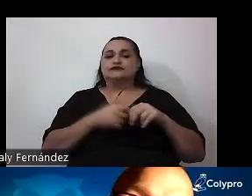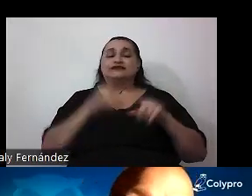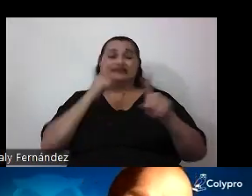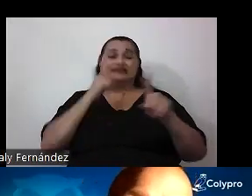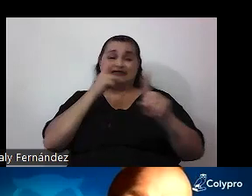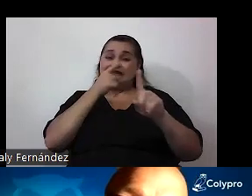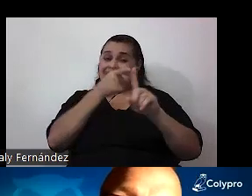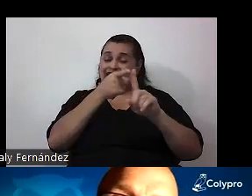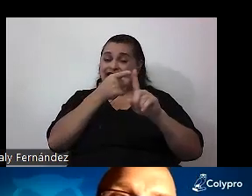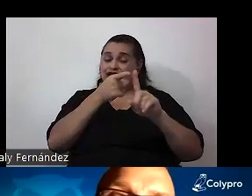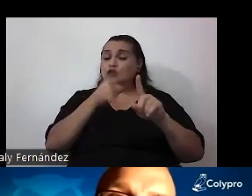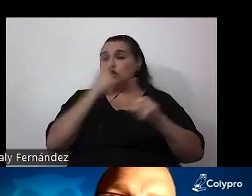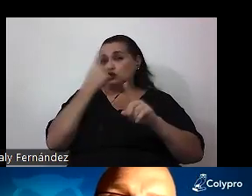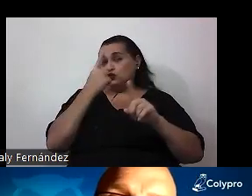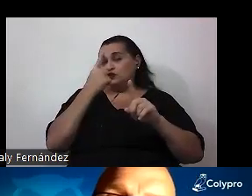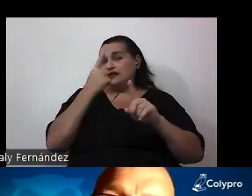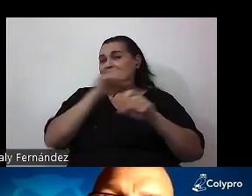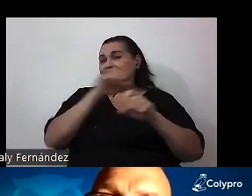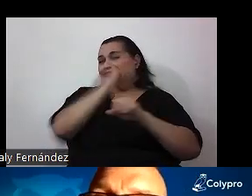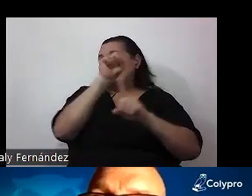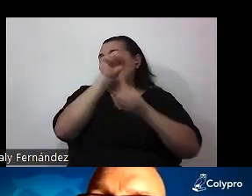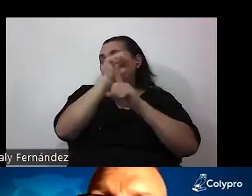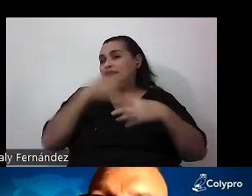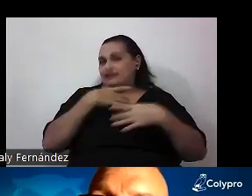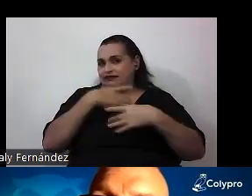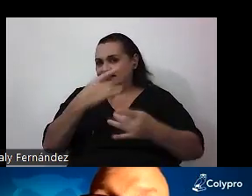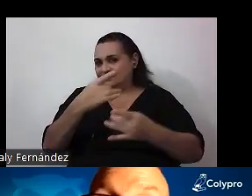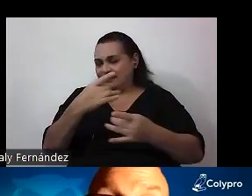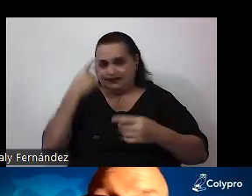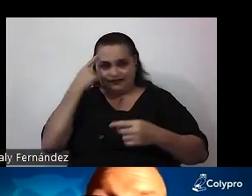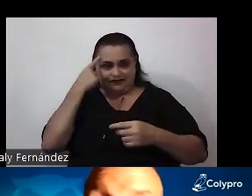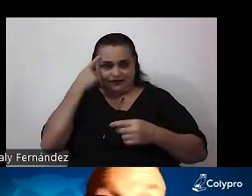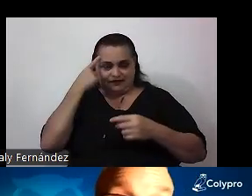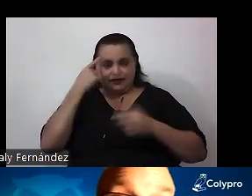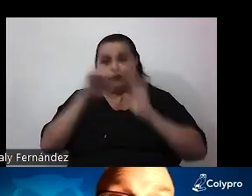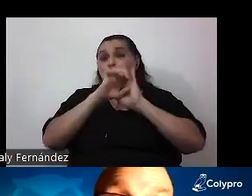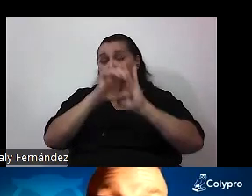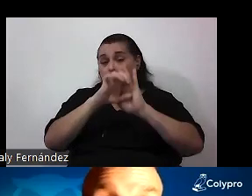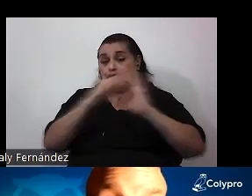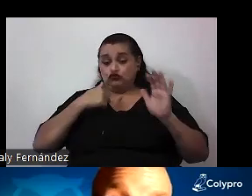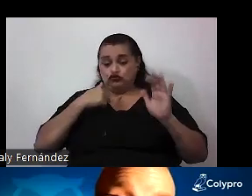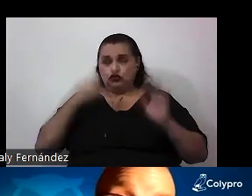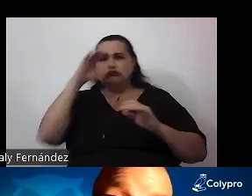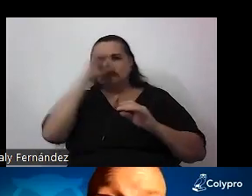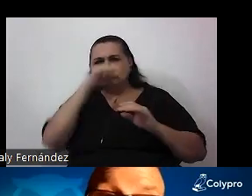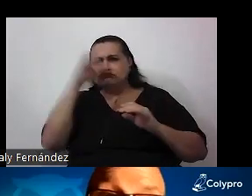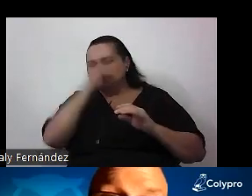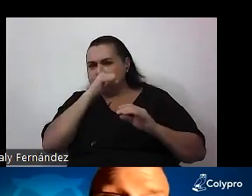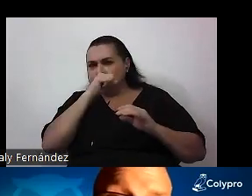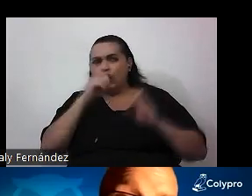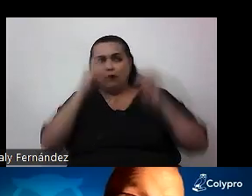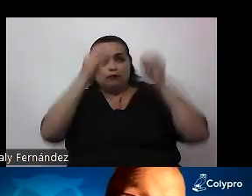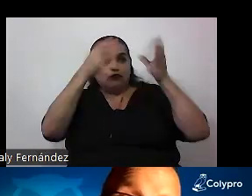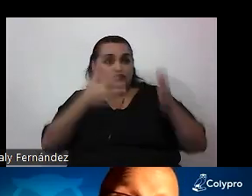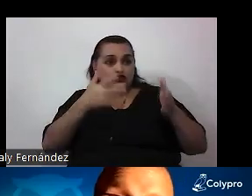caso interesante para pensar porque, por ejemplo, yo he detectado que incluso entre el profesorado de